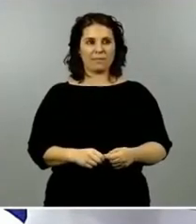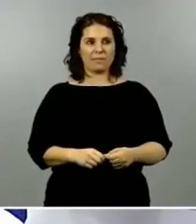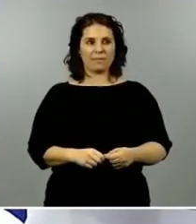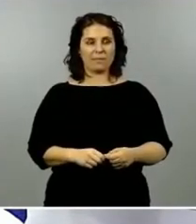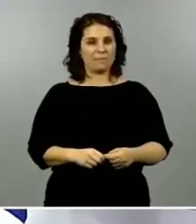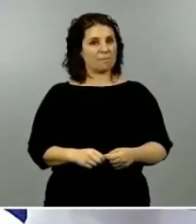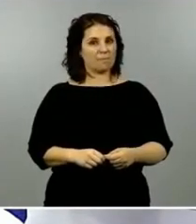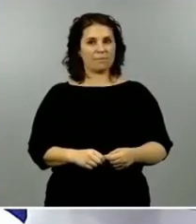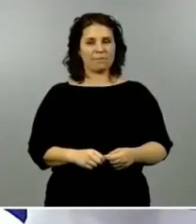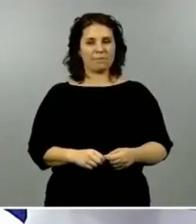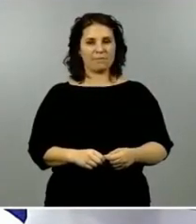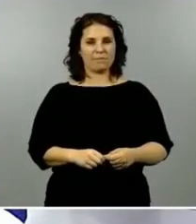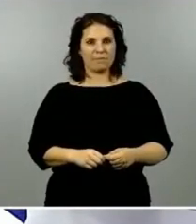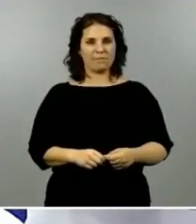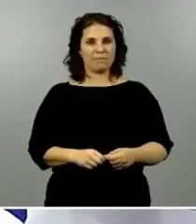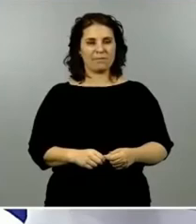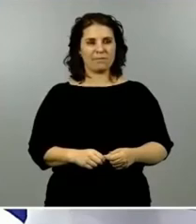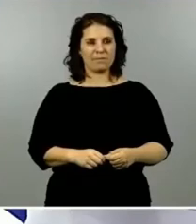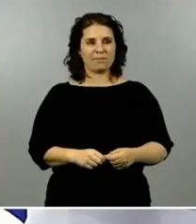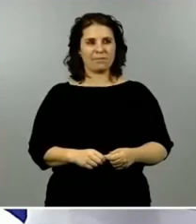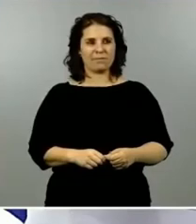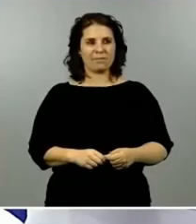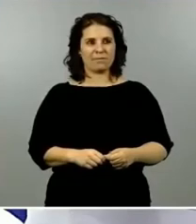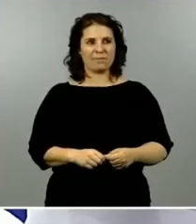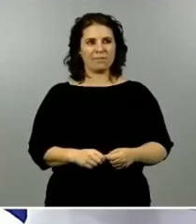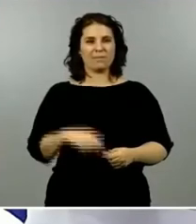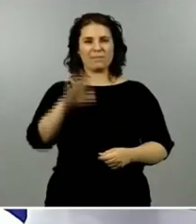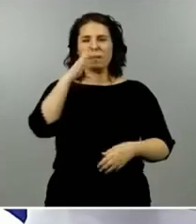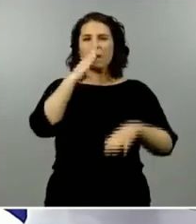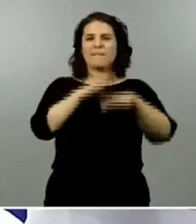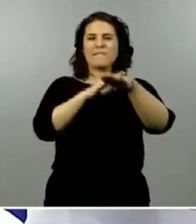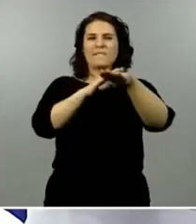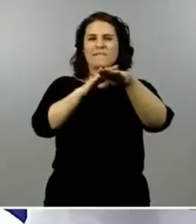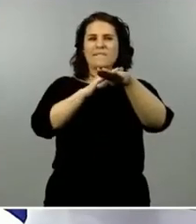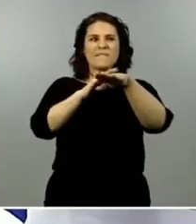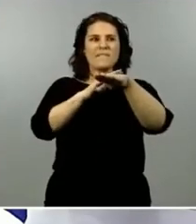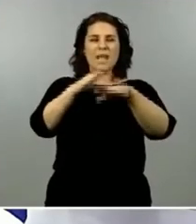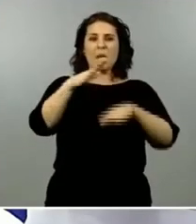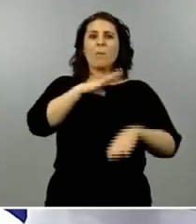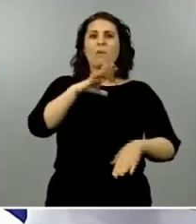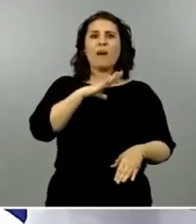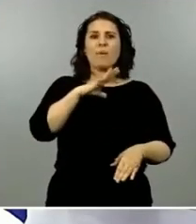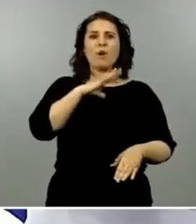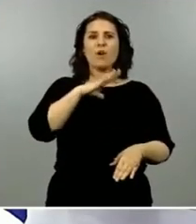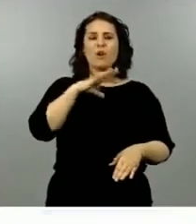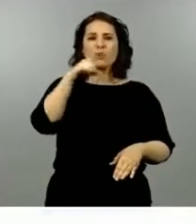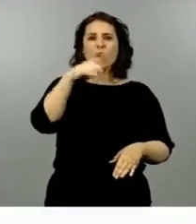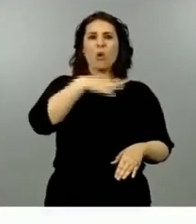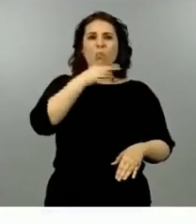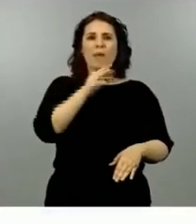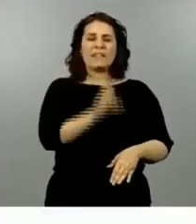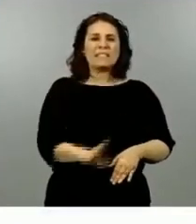tiene usted que elegir entre la mayoría de la investidura si puede reformular la pregunta que se ha cortado